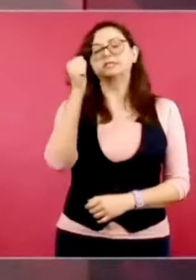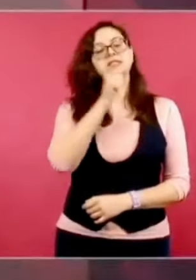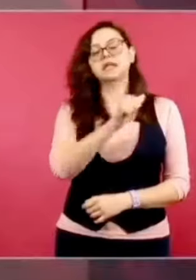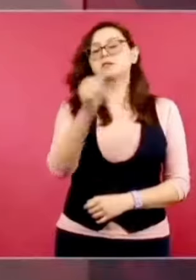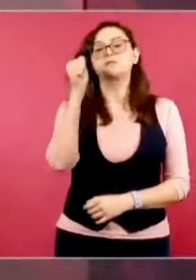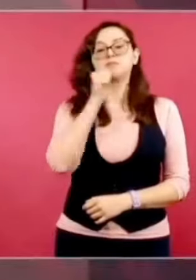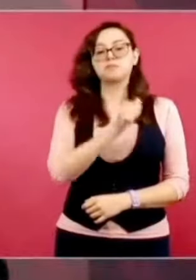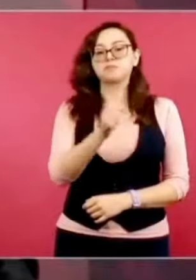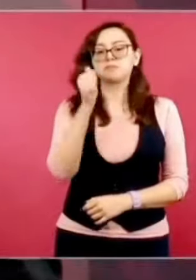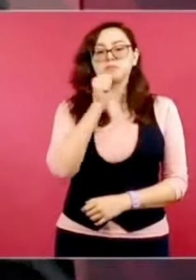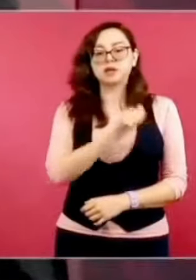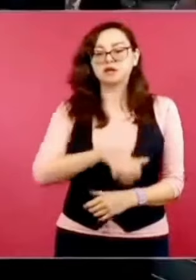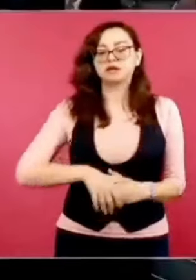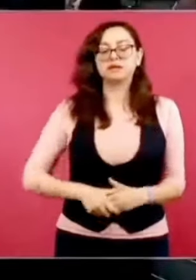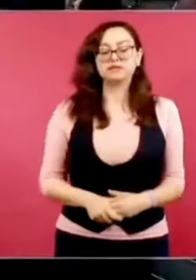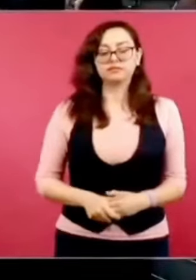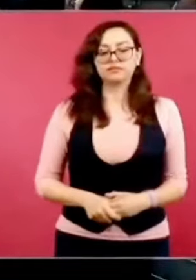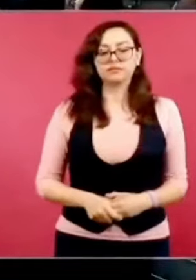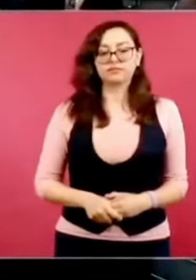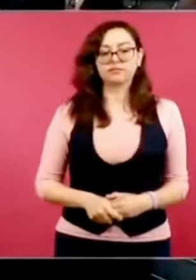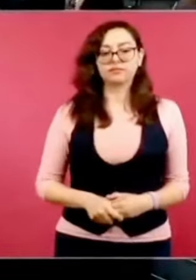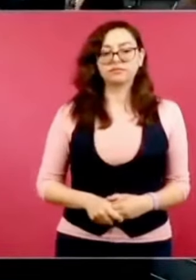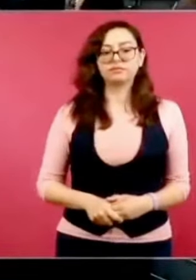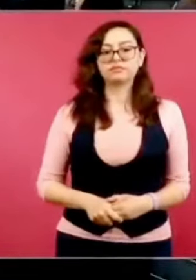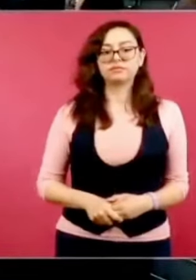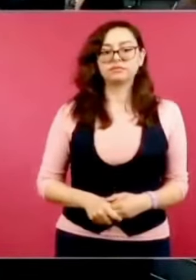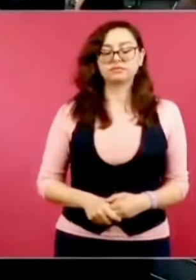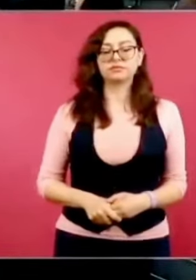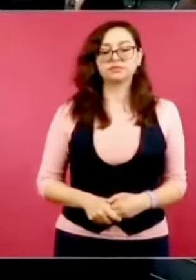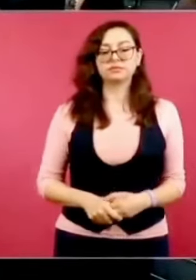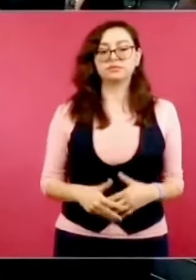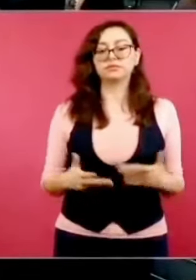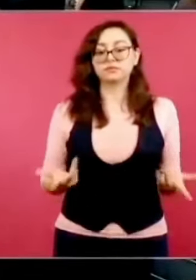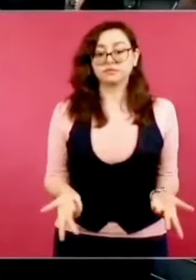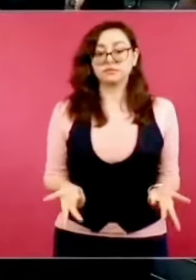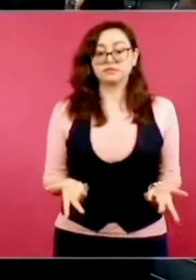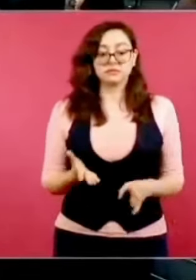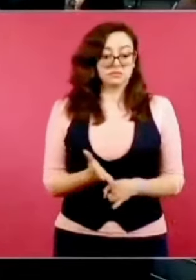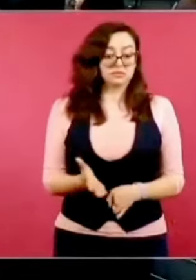Aún en la época de mayor